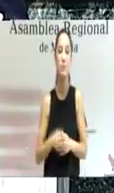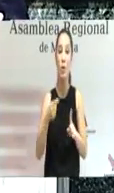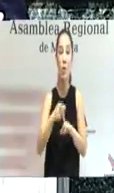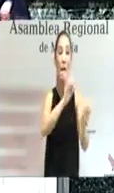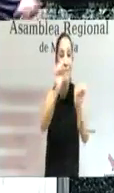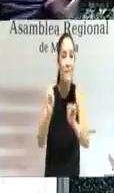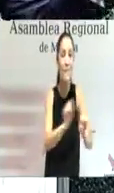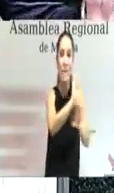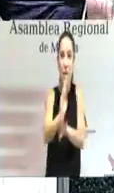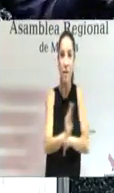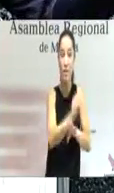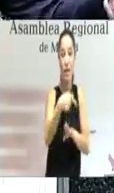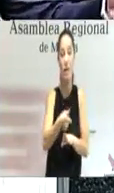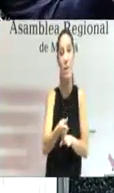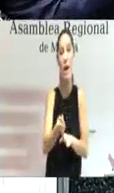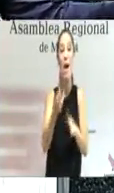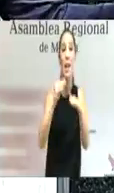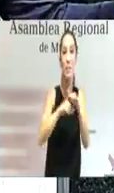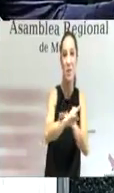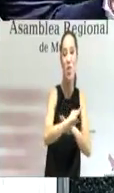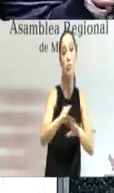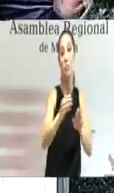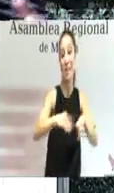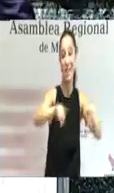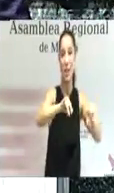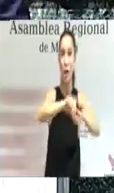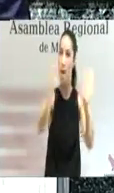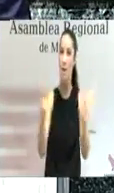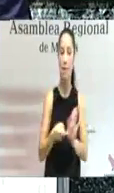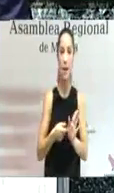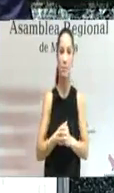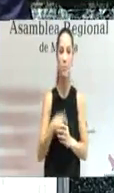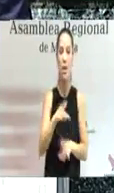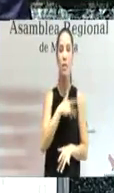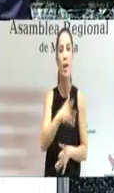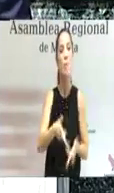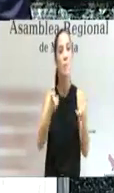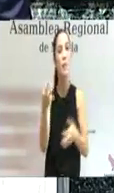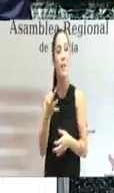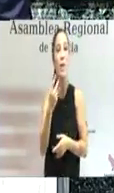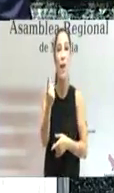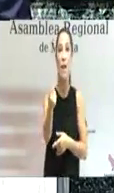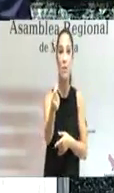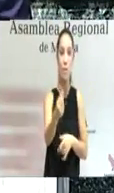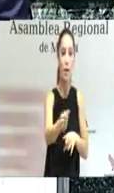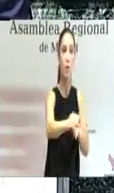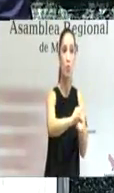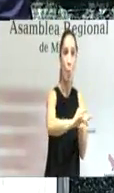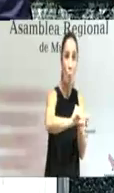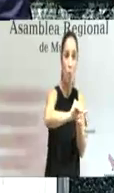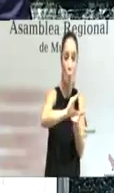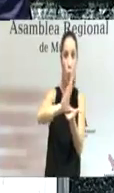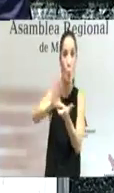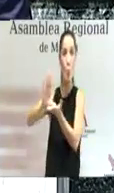protección en la inversión territorial integrada, que permitirá sumar fondos de distintas Administraciones, incluso